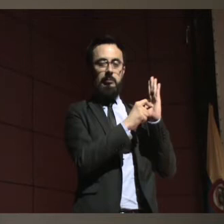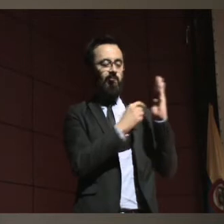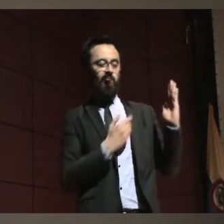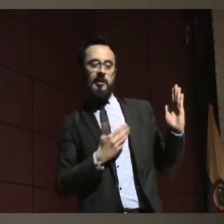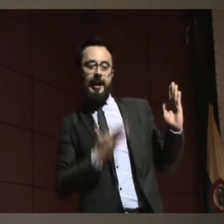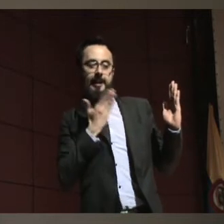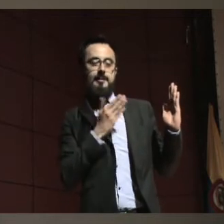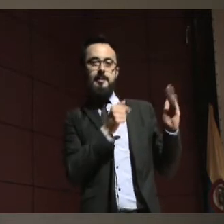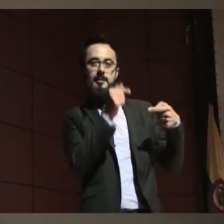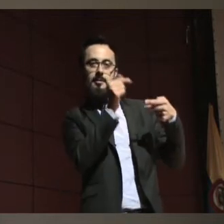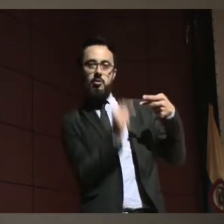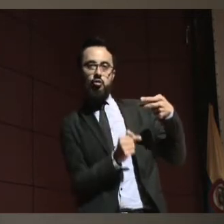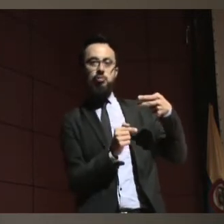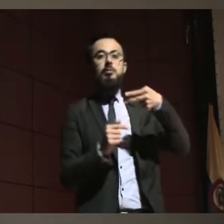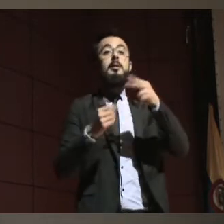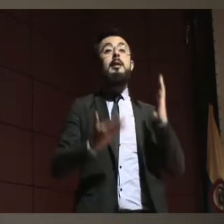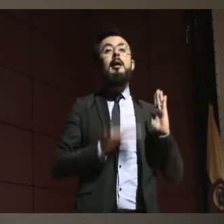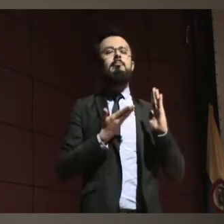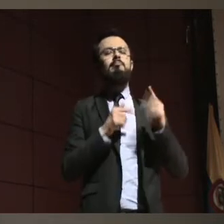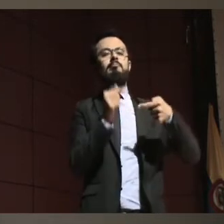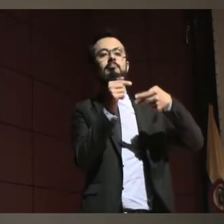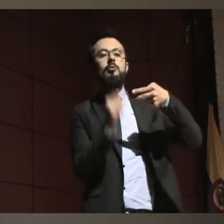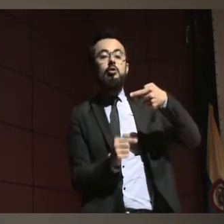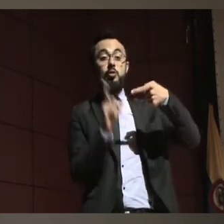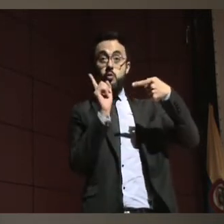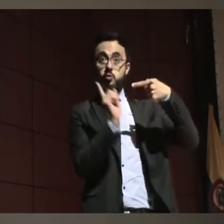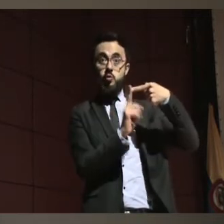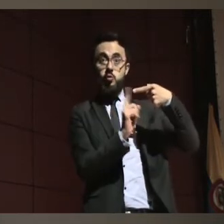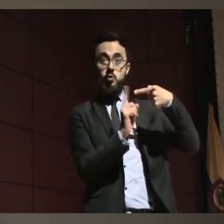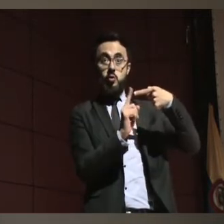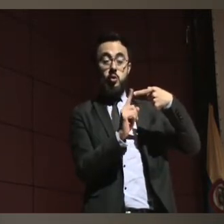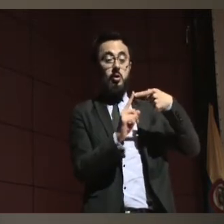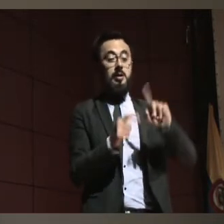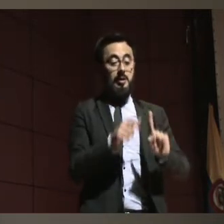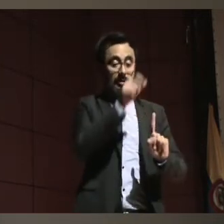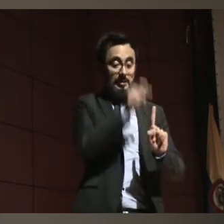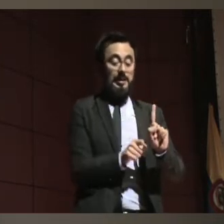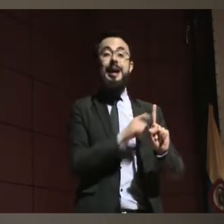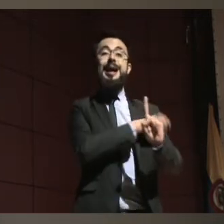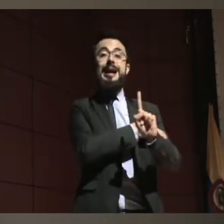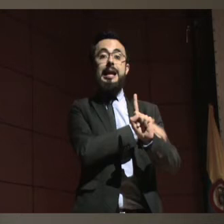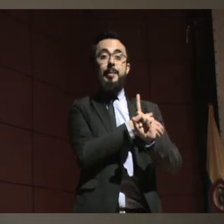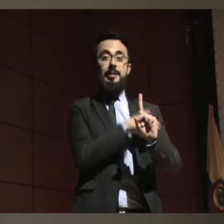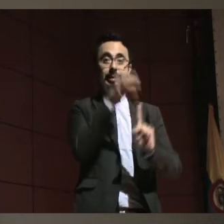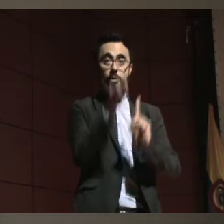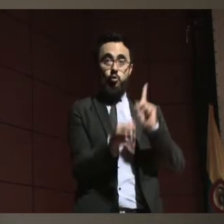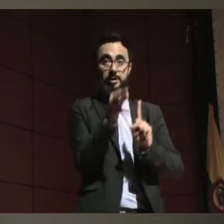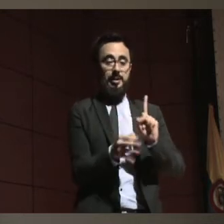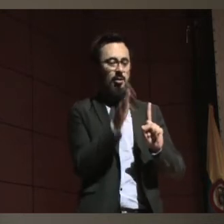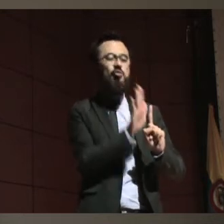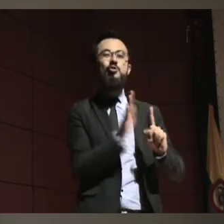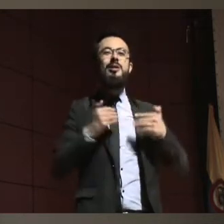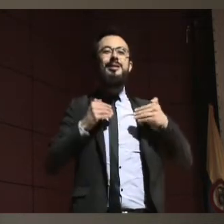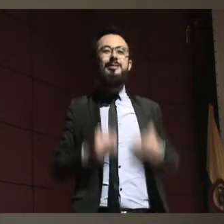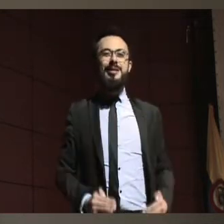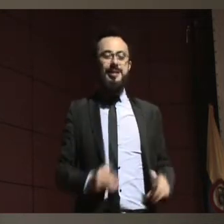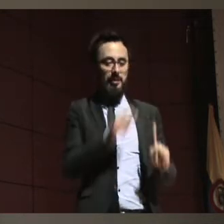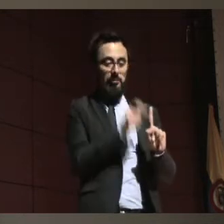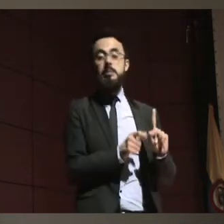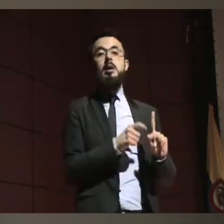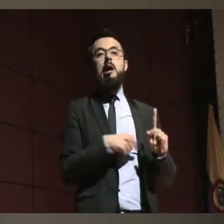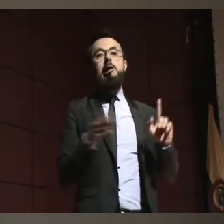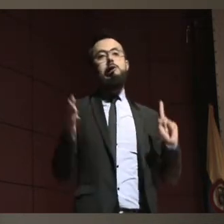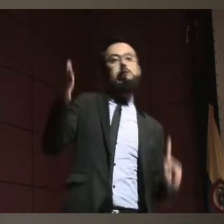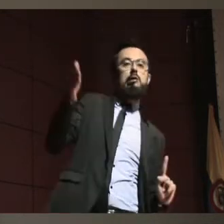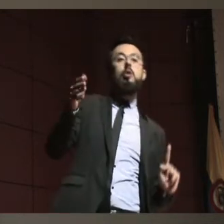cómo esa capacidad jurídica de las personas con discapacidad se debe dar en igualdad de condiciones. Y eso